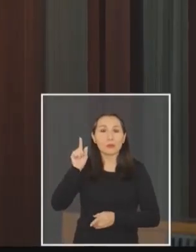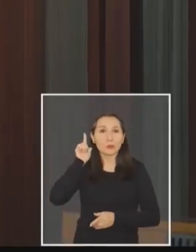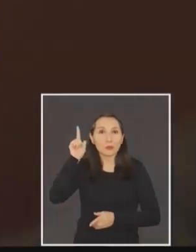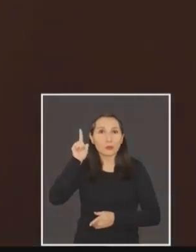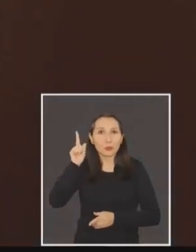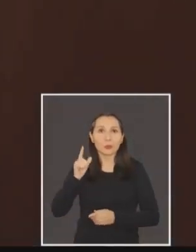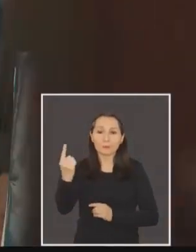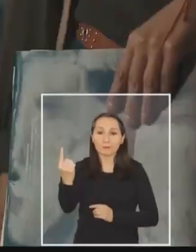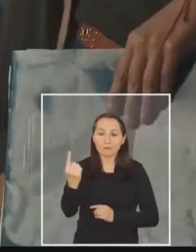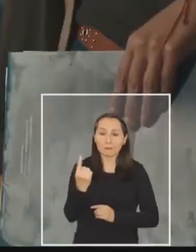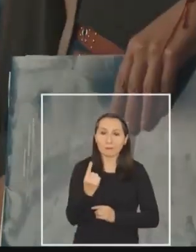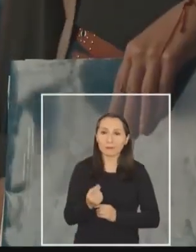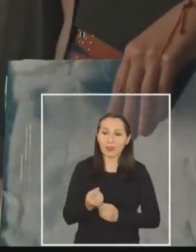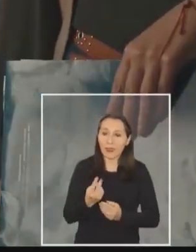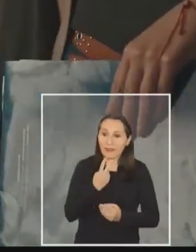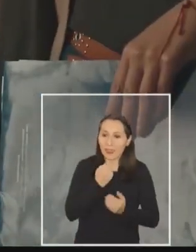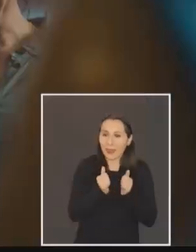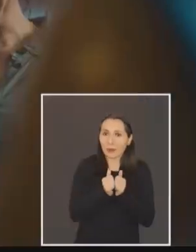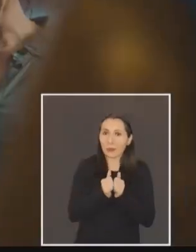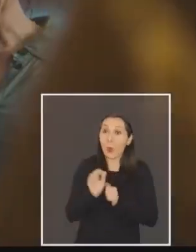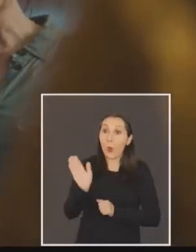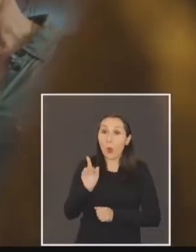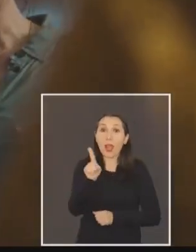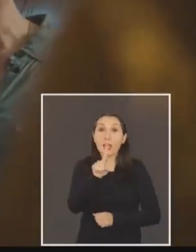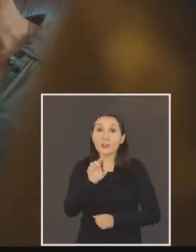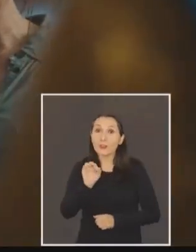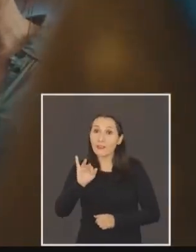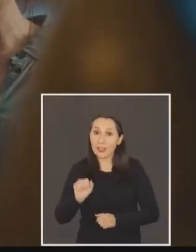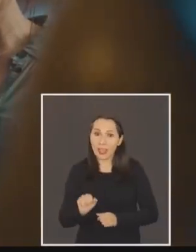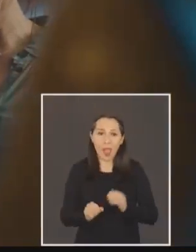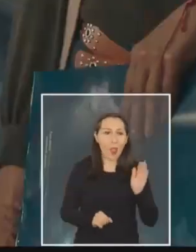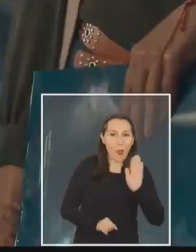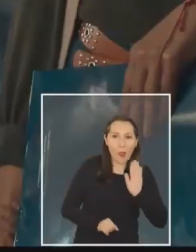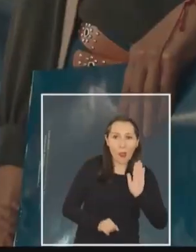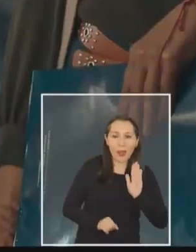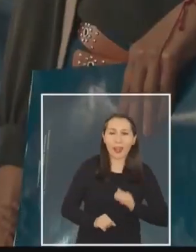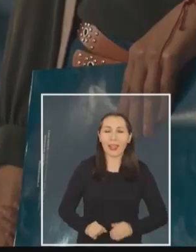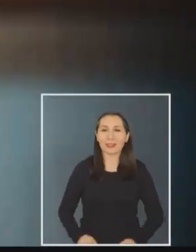Hasta que llegaste a nuestras vidas. Hola. Hola, Sofía. Hola, Sofía.